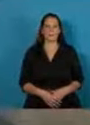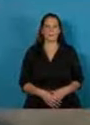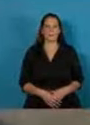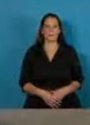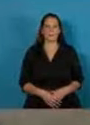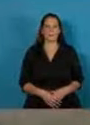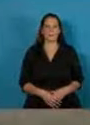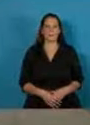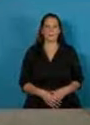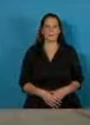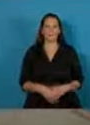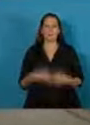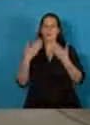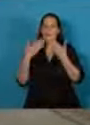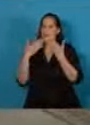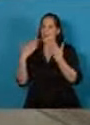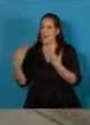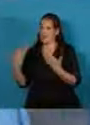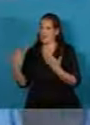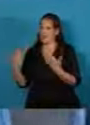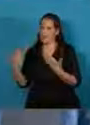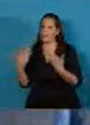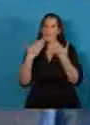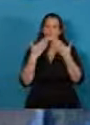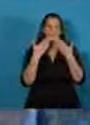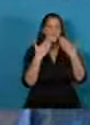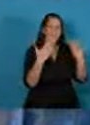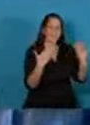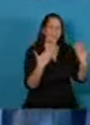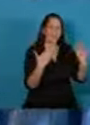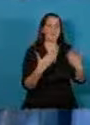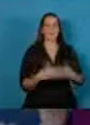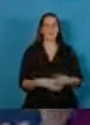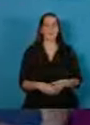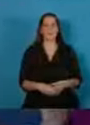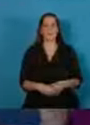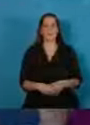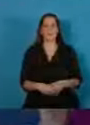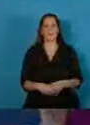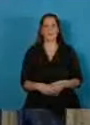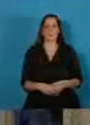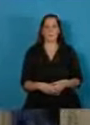Gracias. Muchas gracias. Muchas gracias.